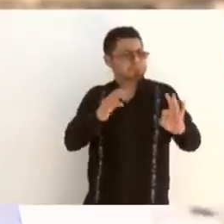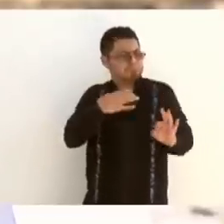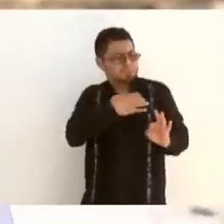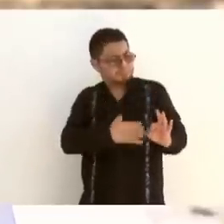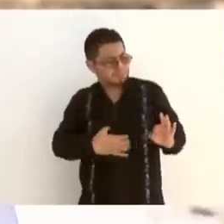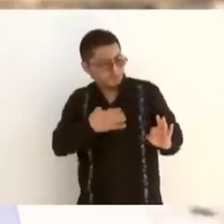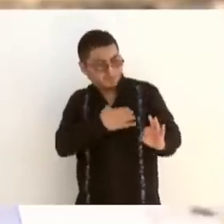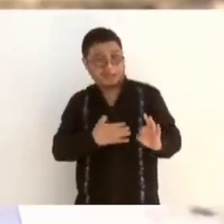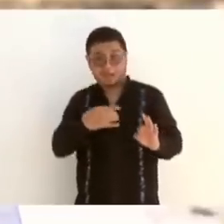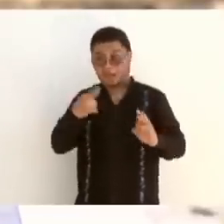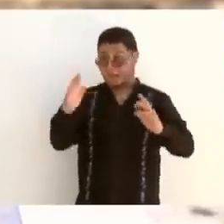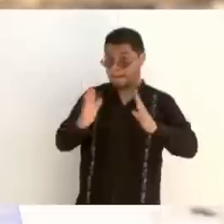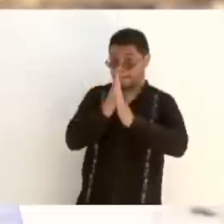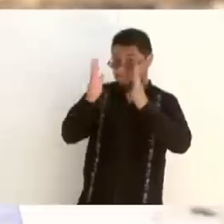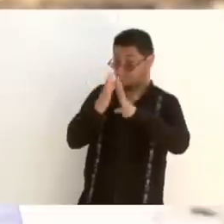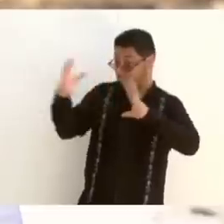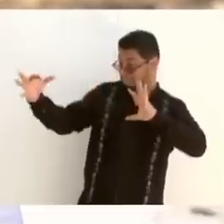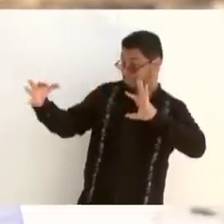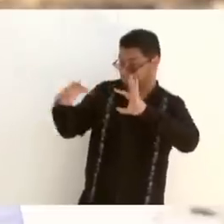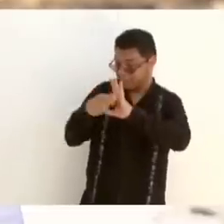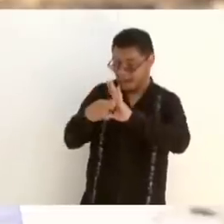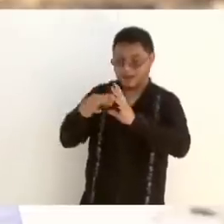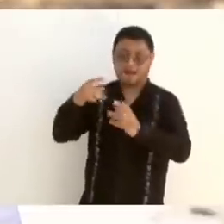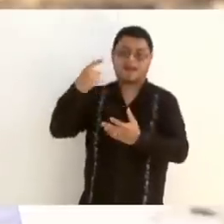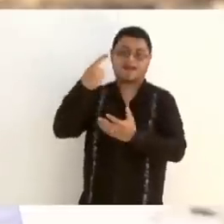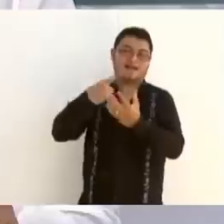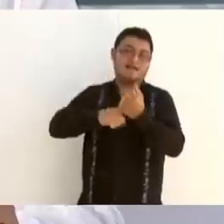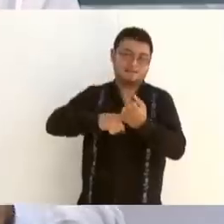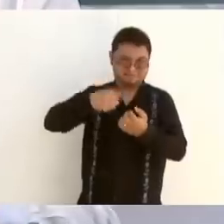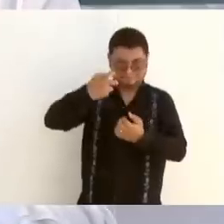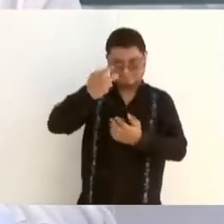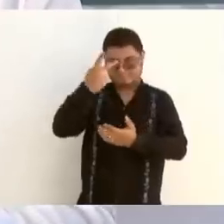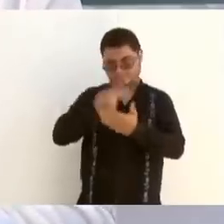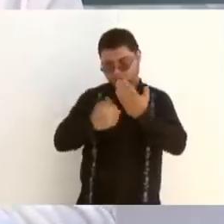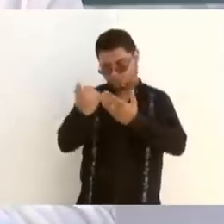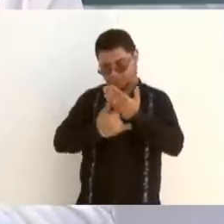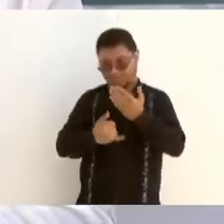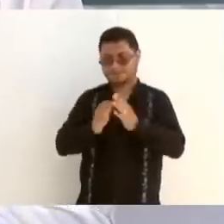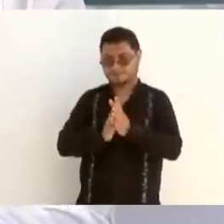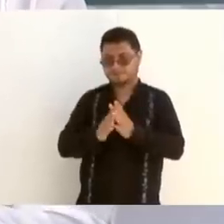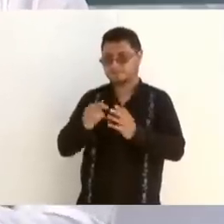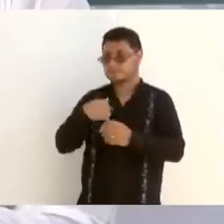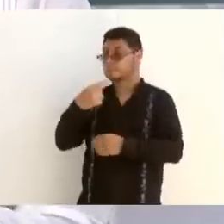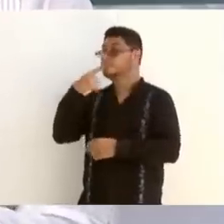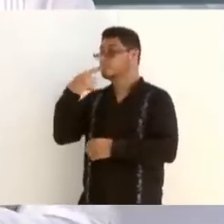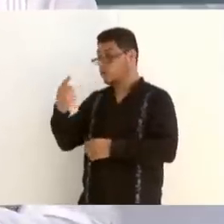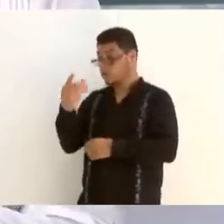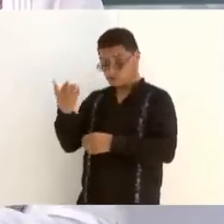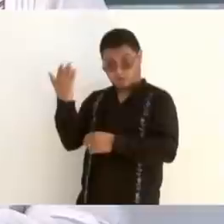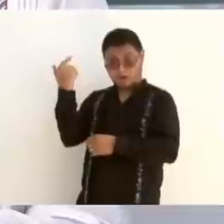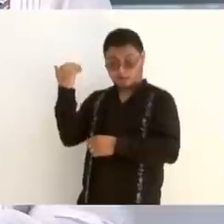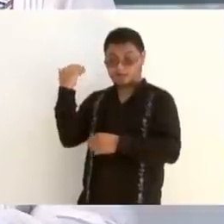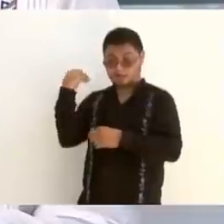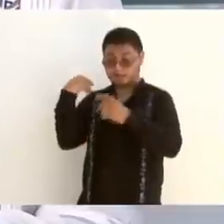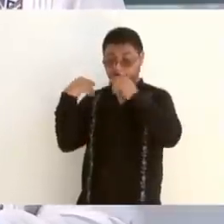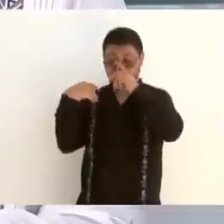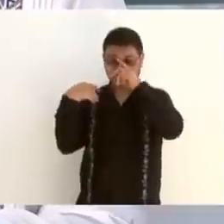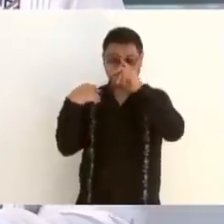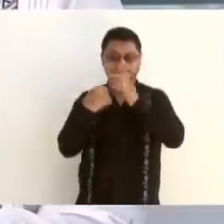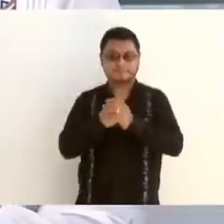participando en este tramo y que, como lo ha dicho en varias ocasiones,